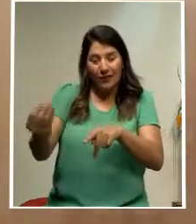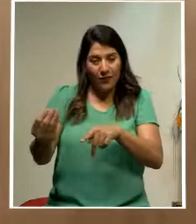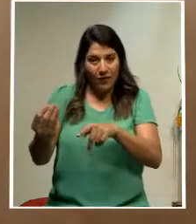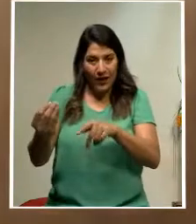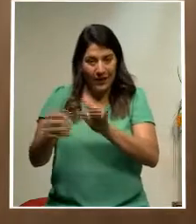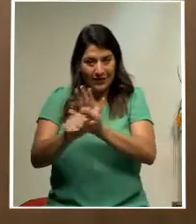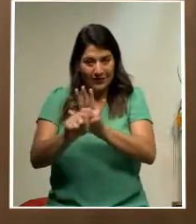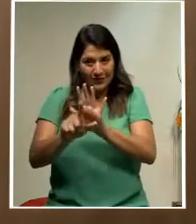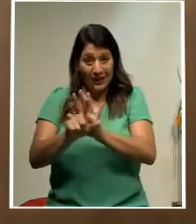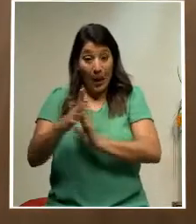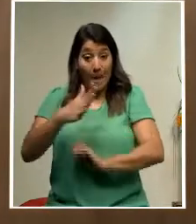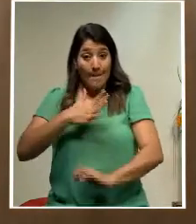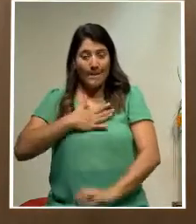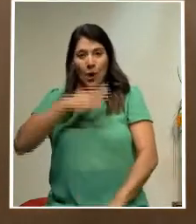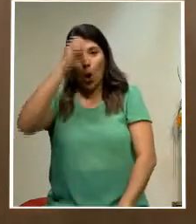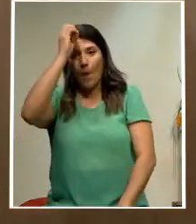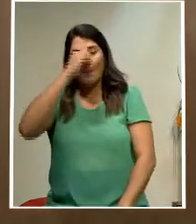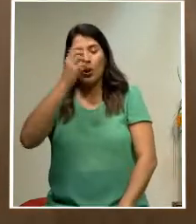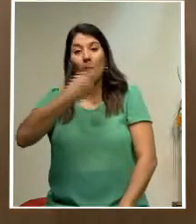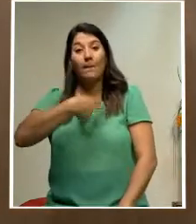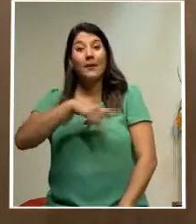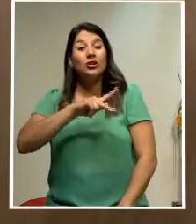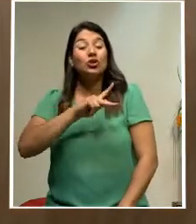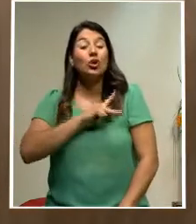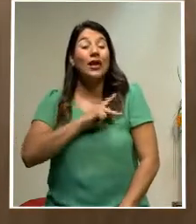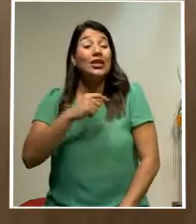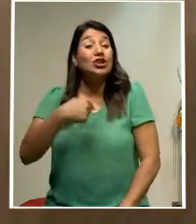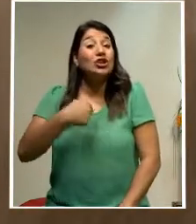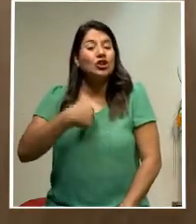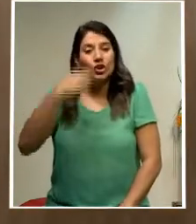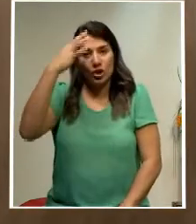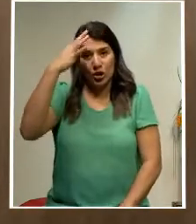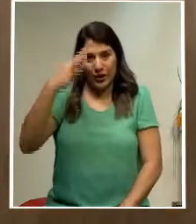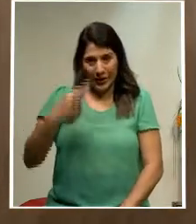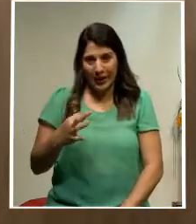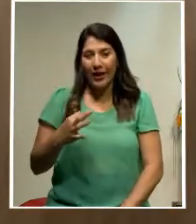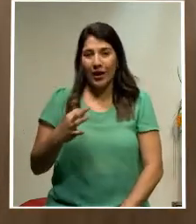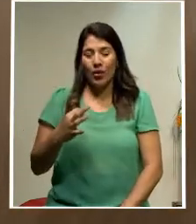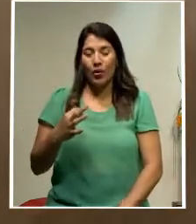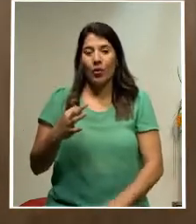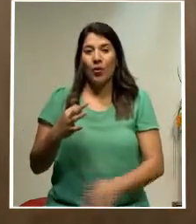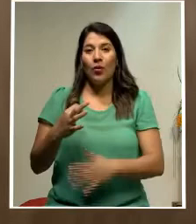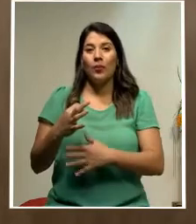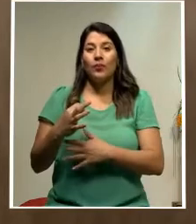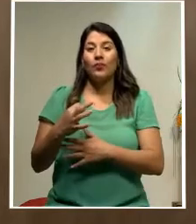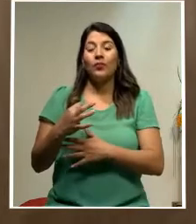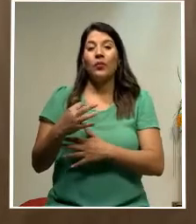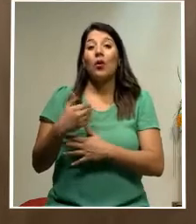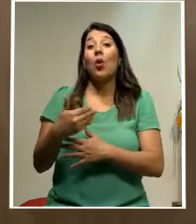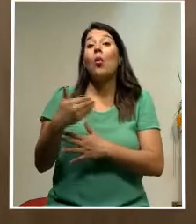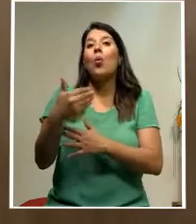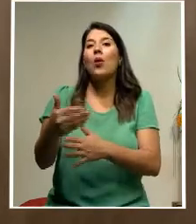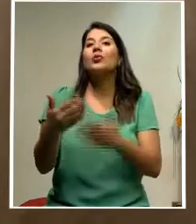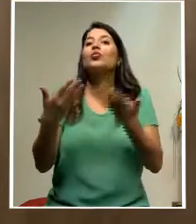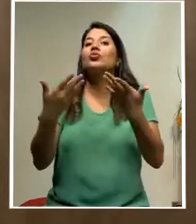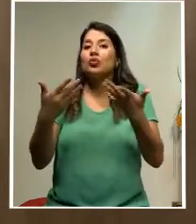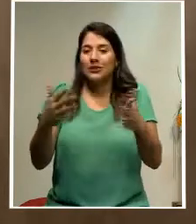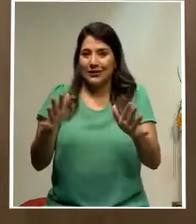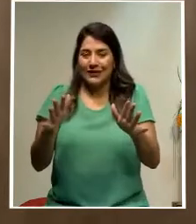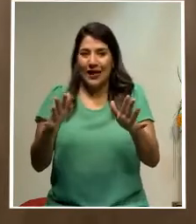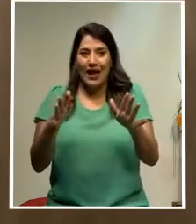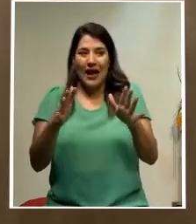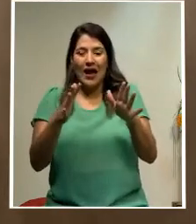título personal, yo diría que después de que enhorabuena se han abierto distintos